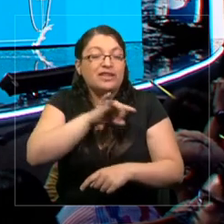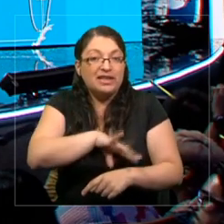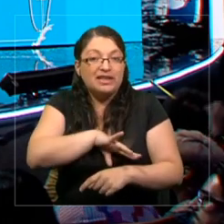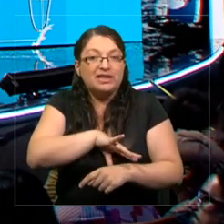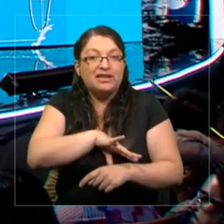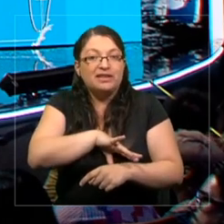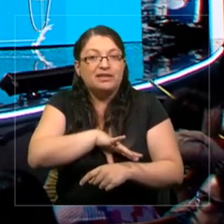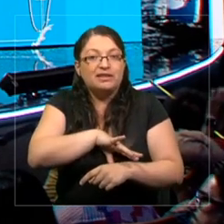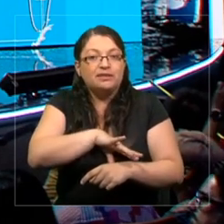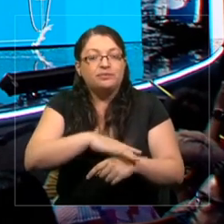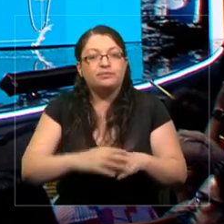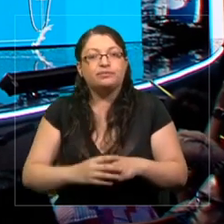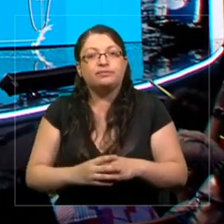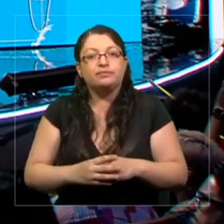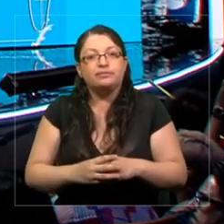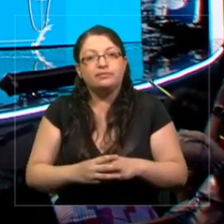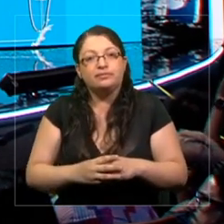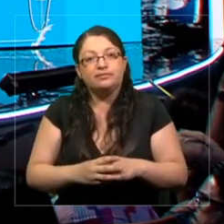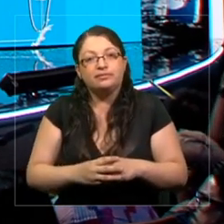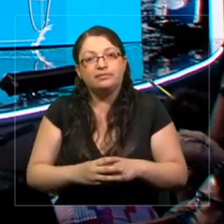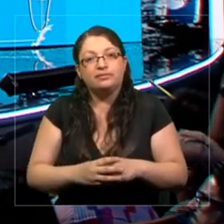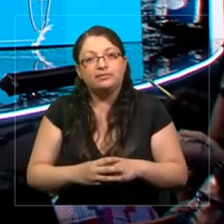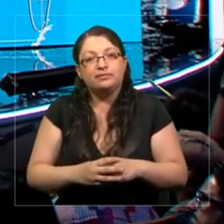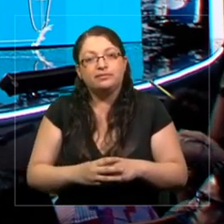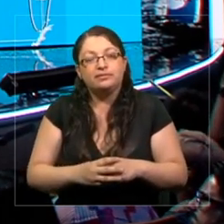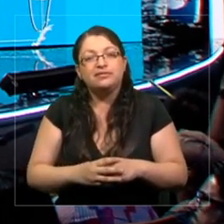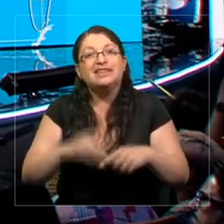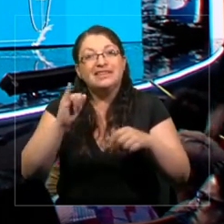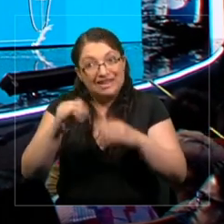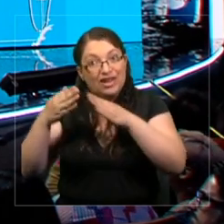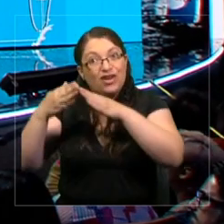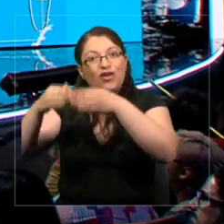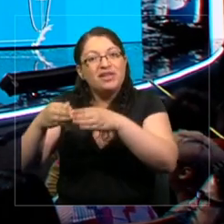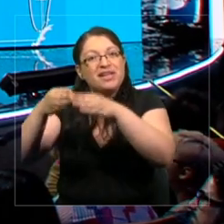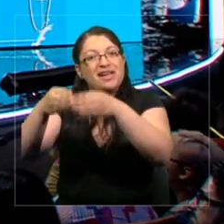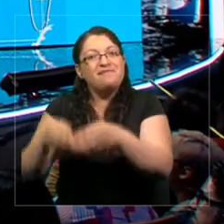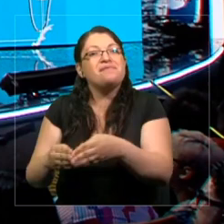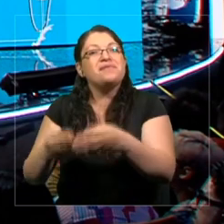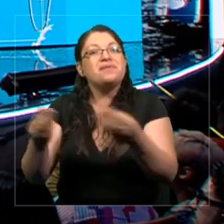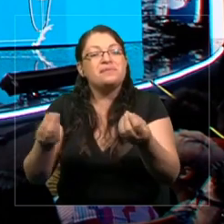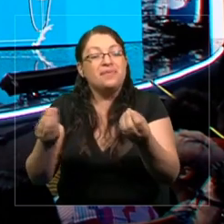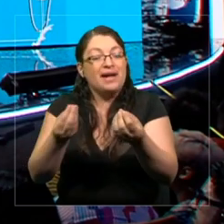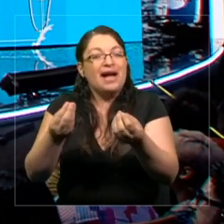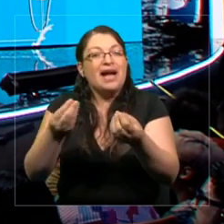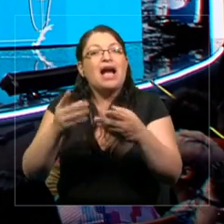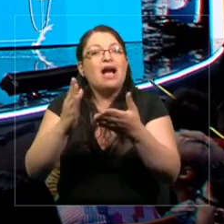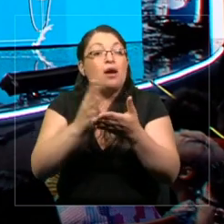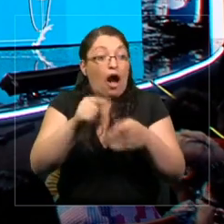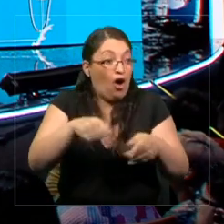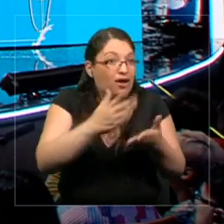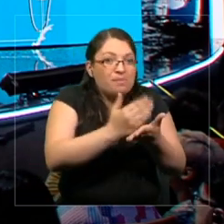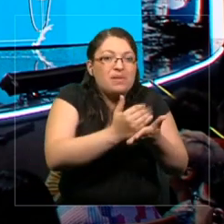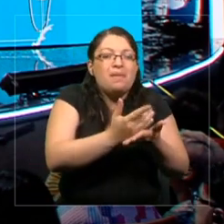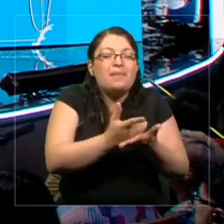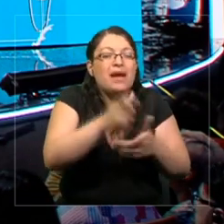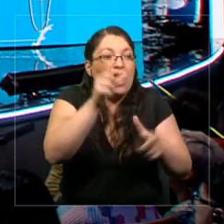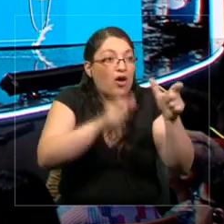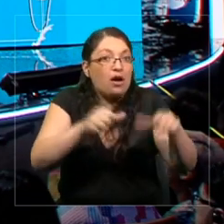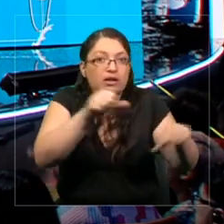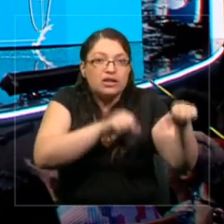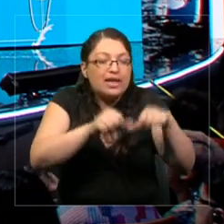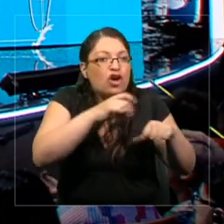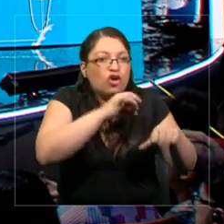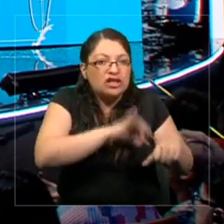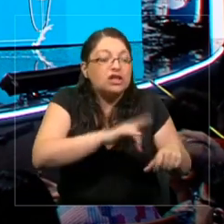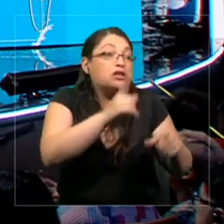esta vez venimos con el bote y estoy aquí para preparar con los investigadores chilenos o con quien quiera. Si están